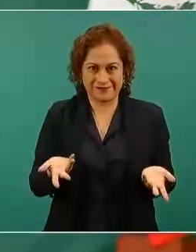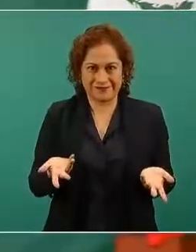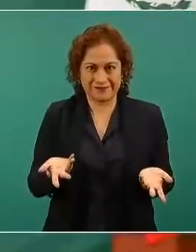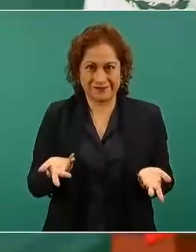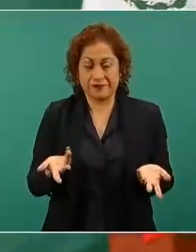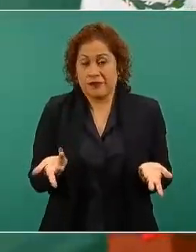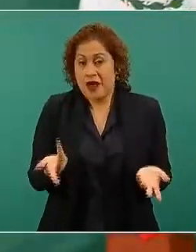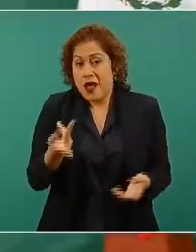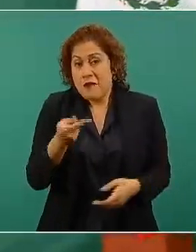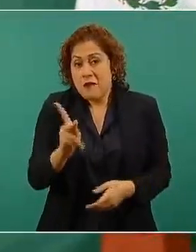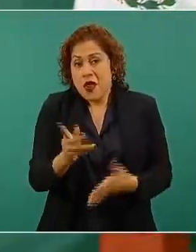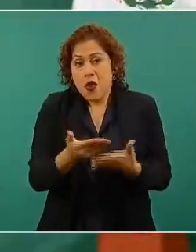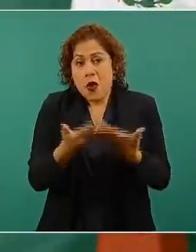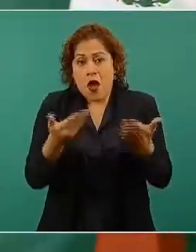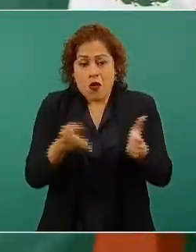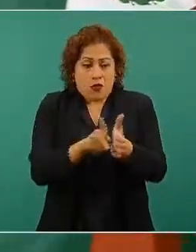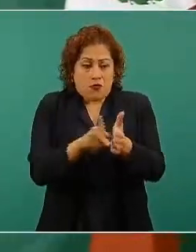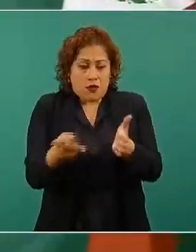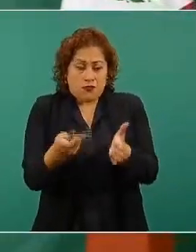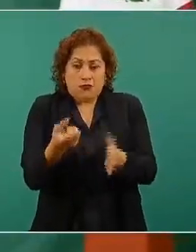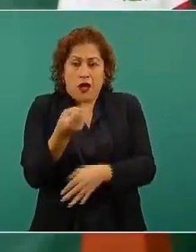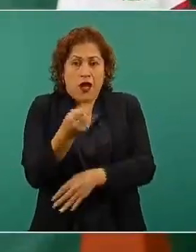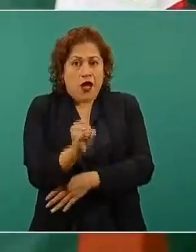En este caso no es así.